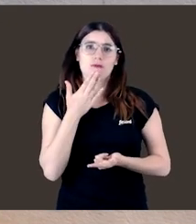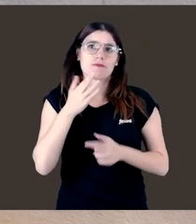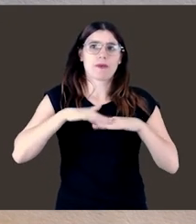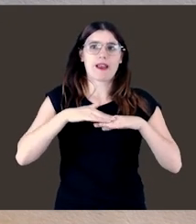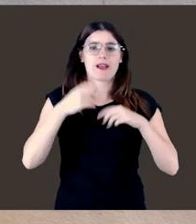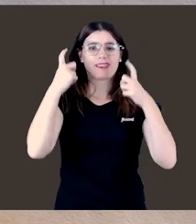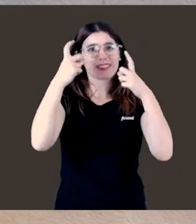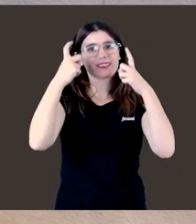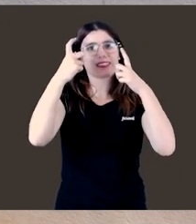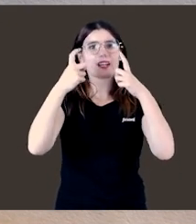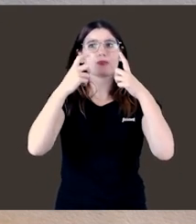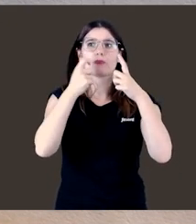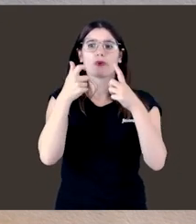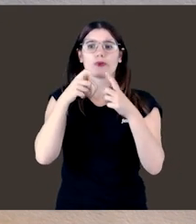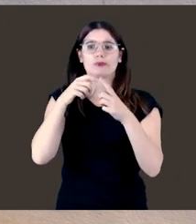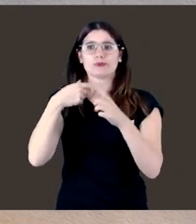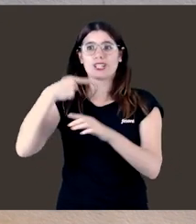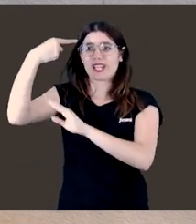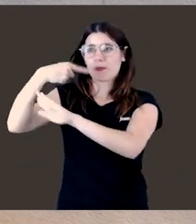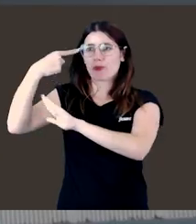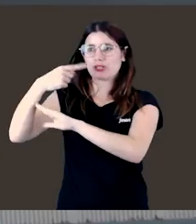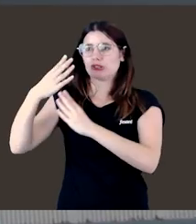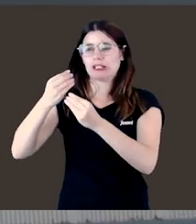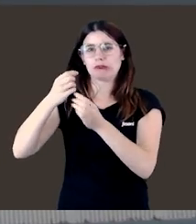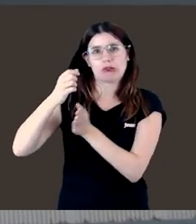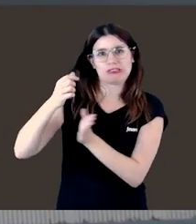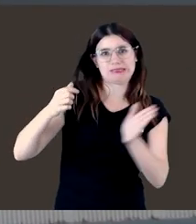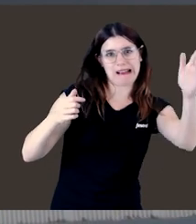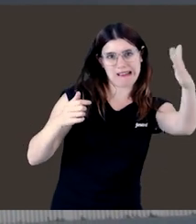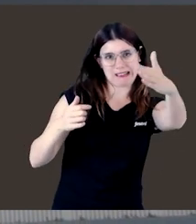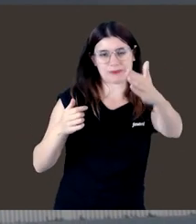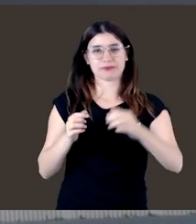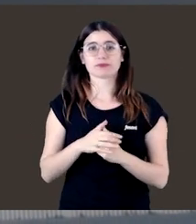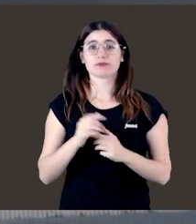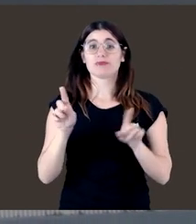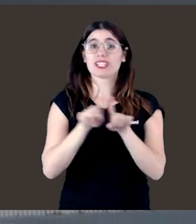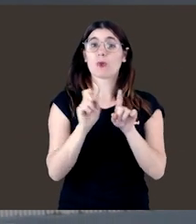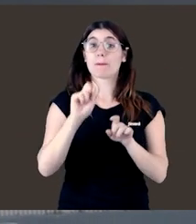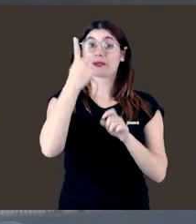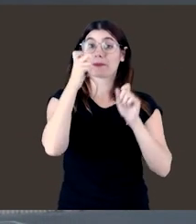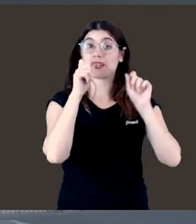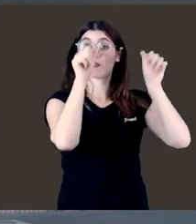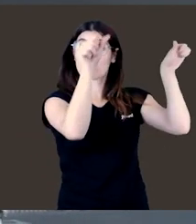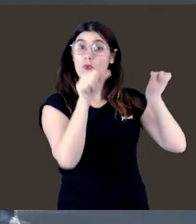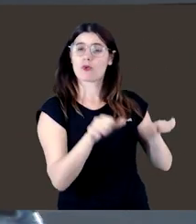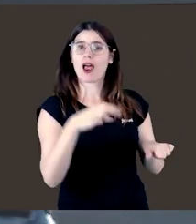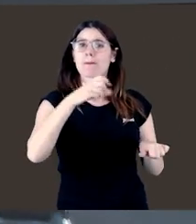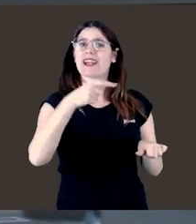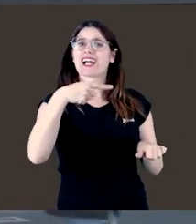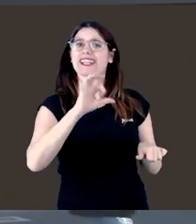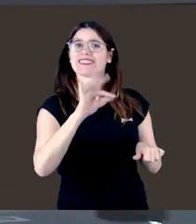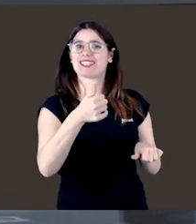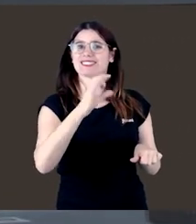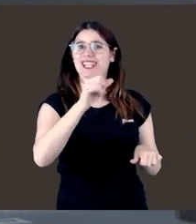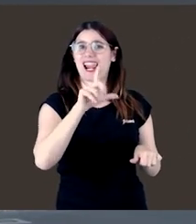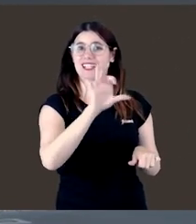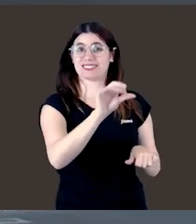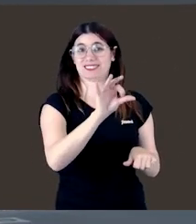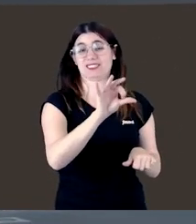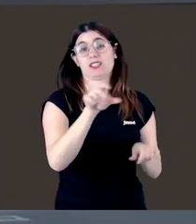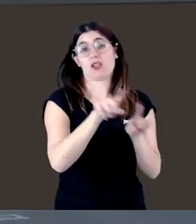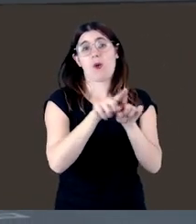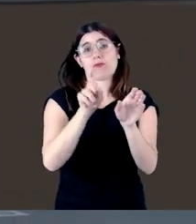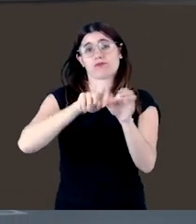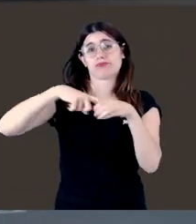encontrar una salida a esto tan impuesto. Al igual que en el primero de los murales dedicado a Margarita Salas y como